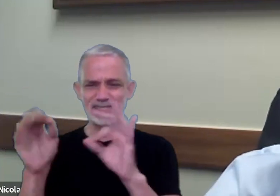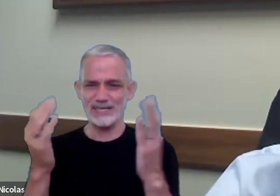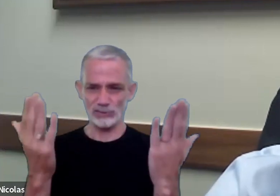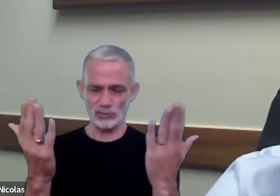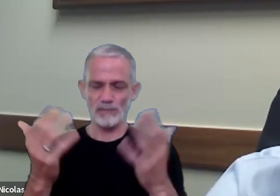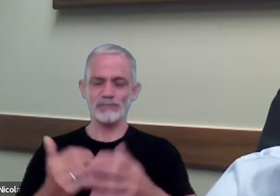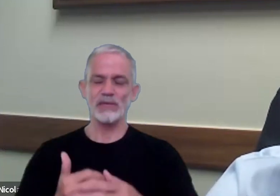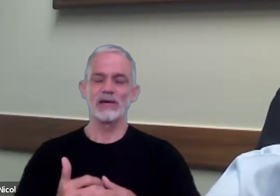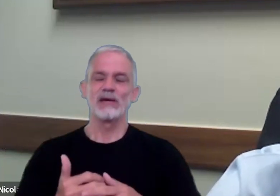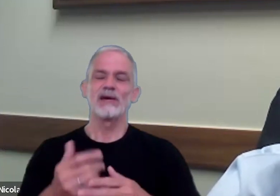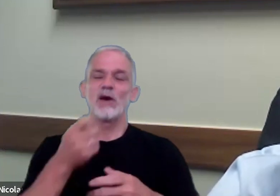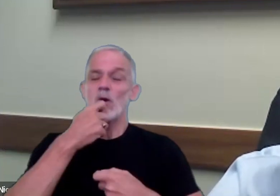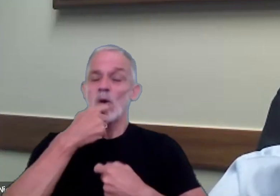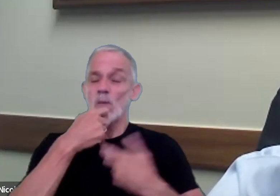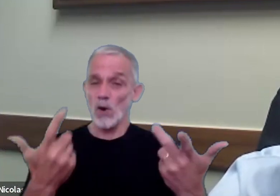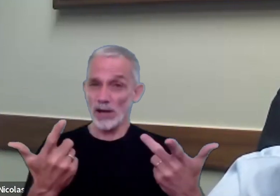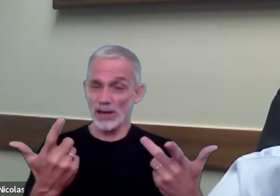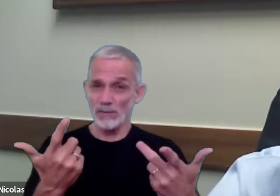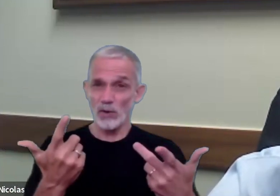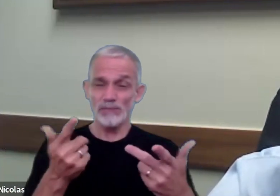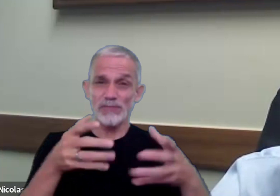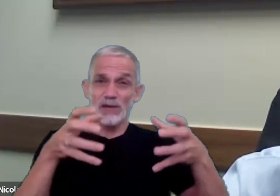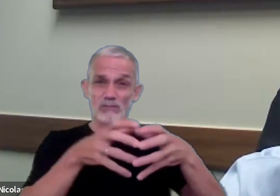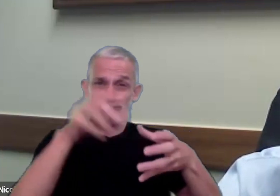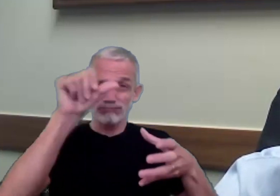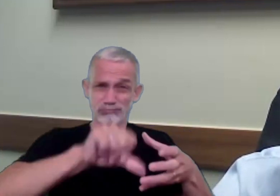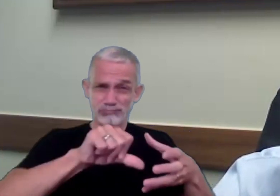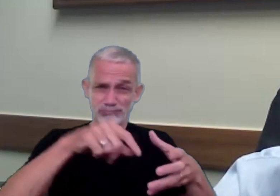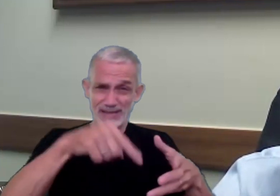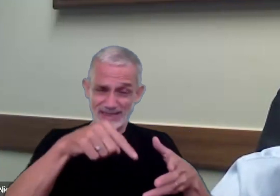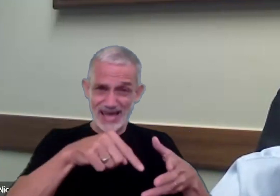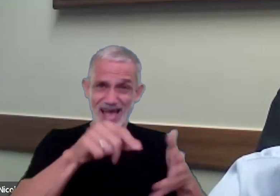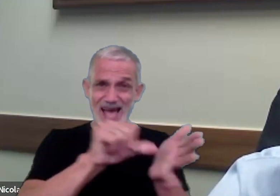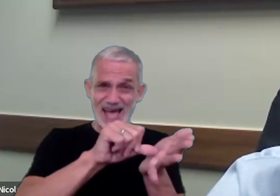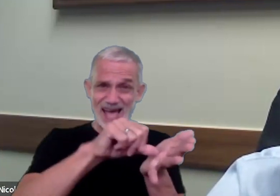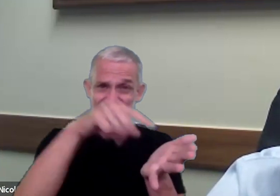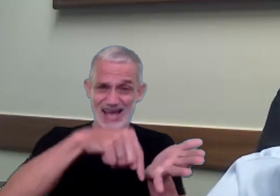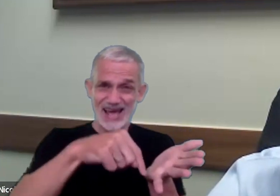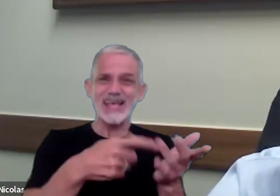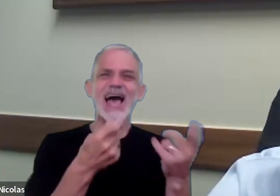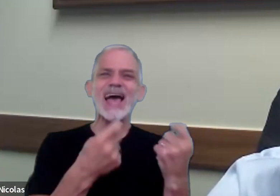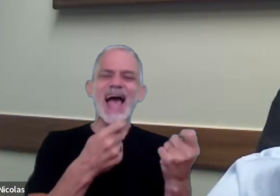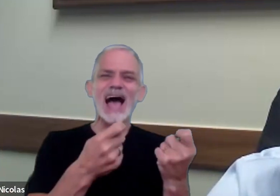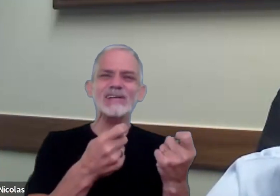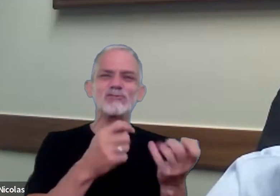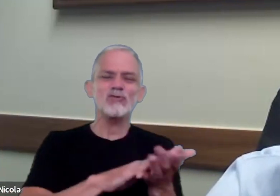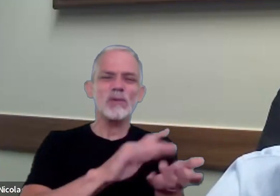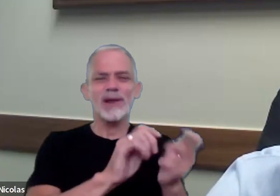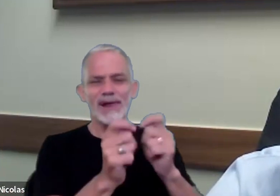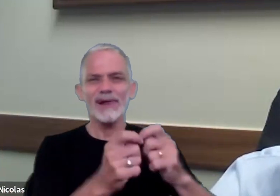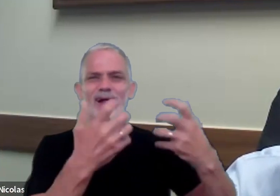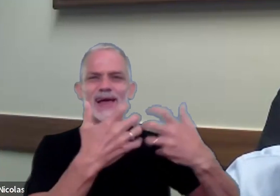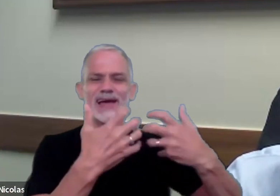por ejemplo si la entidad local tuvo gastos de reestructuración